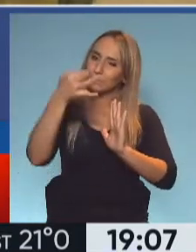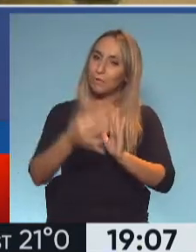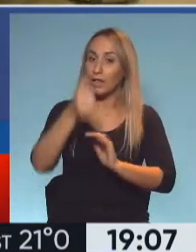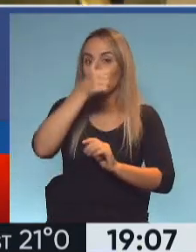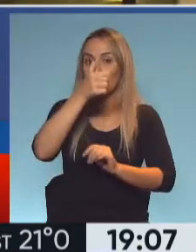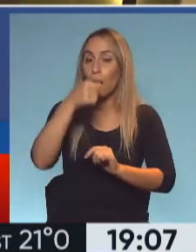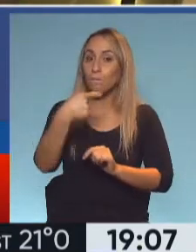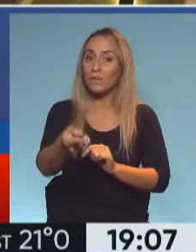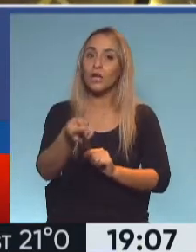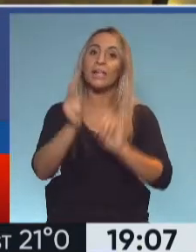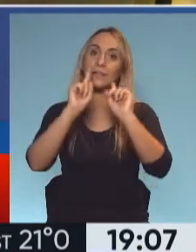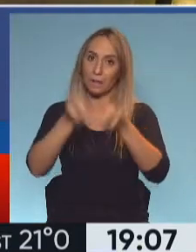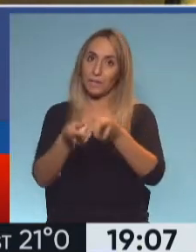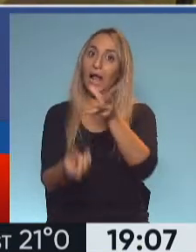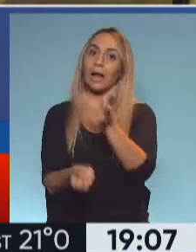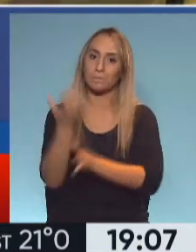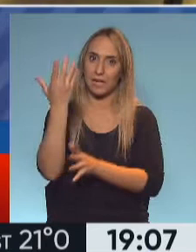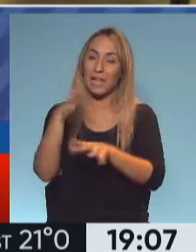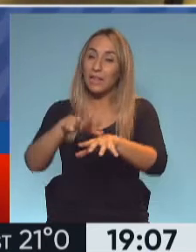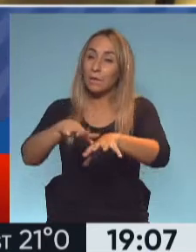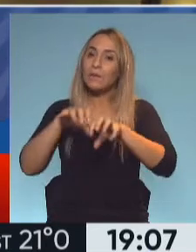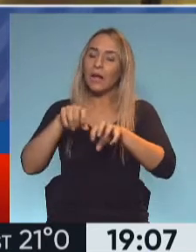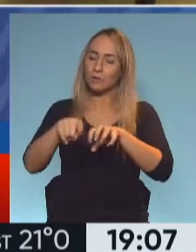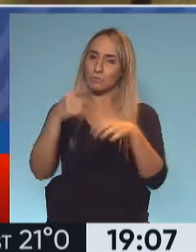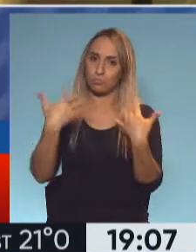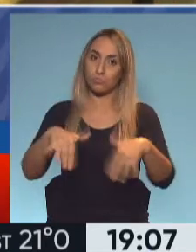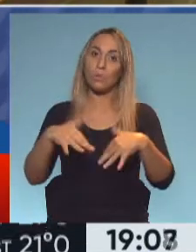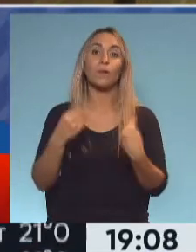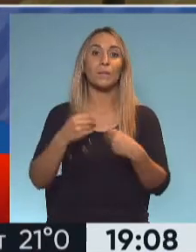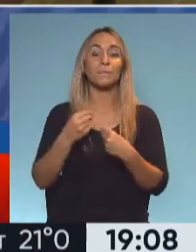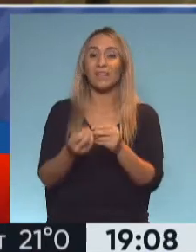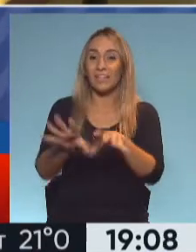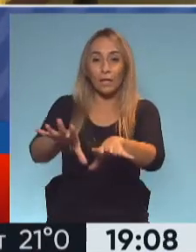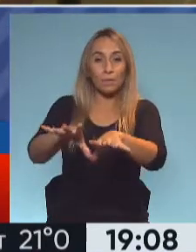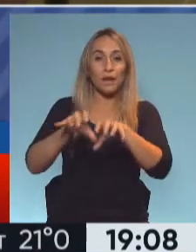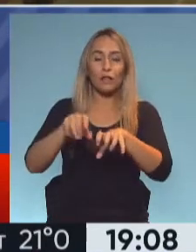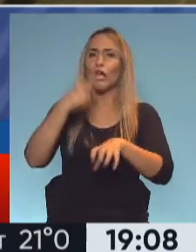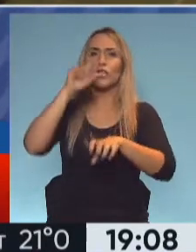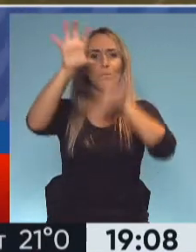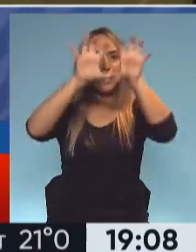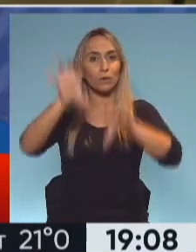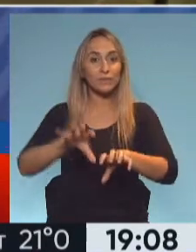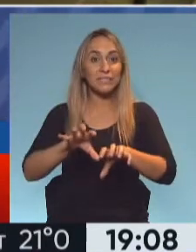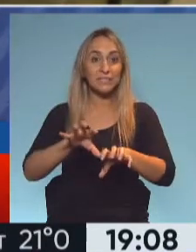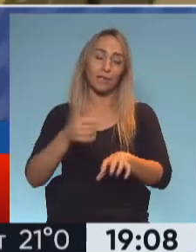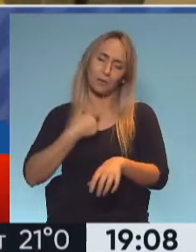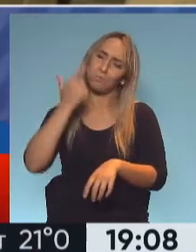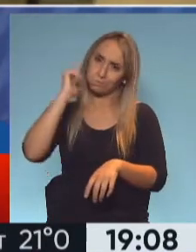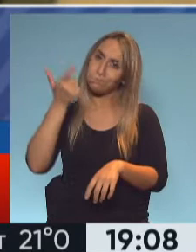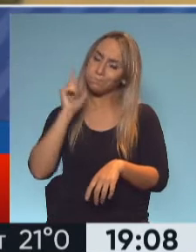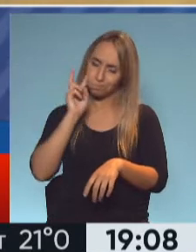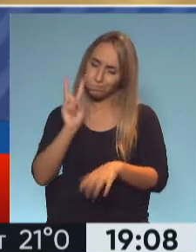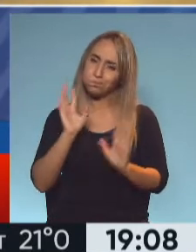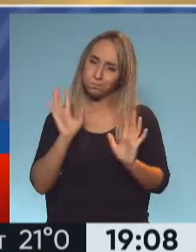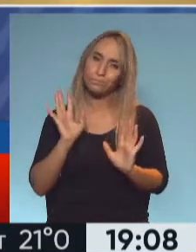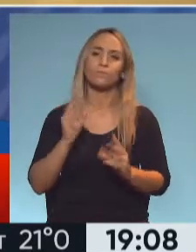sí. También a la mañana es todo un tema. A la mañana temprano, cuando llegan los micros que vienen desde otras provincias, lo digo con experiencia, en